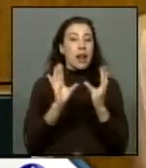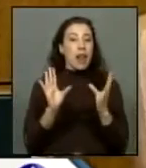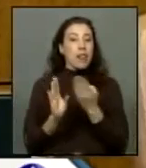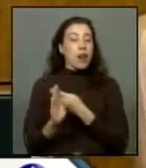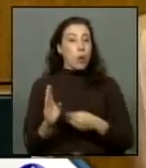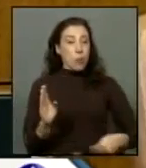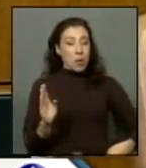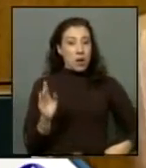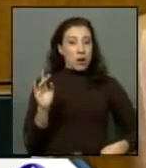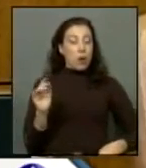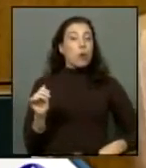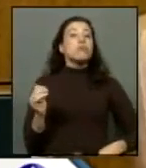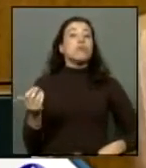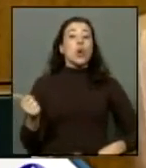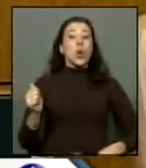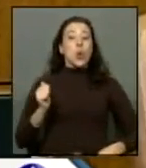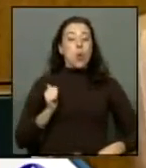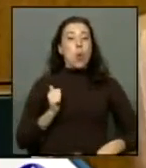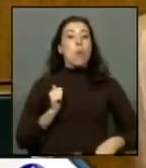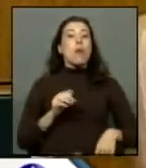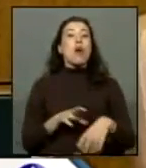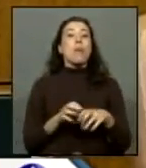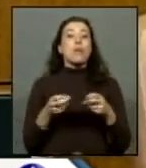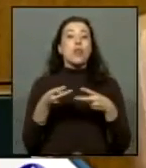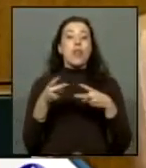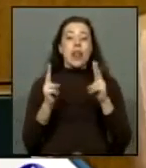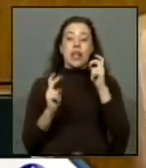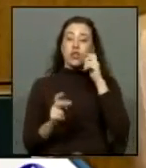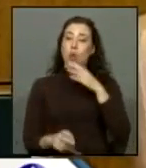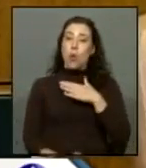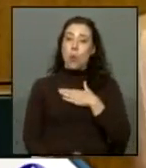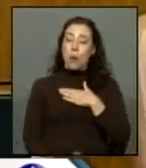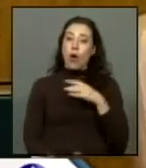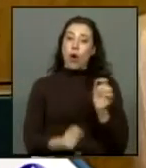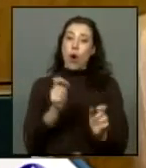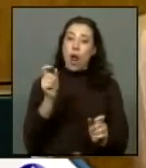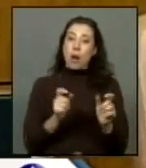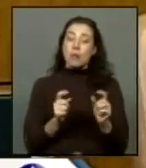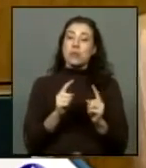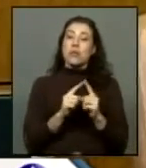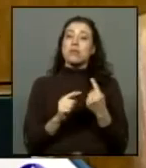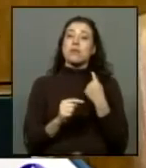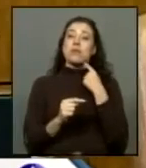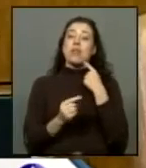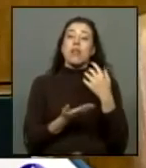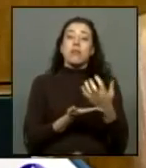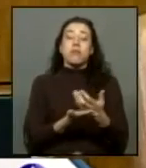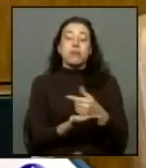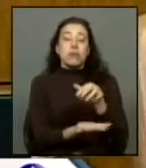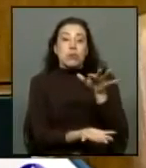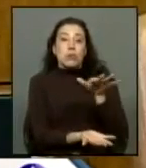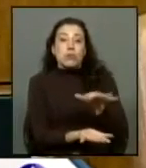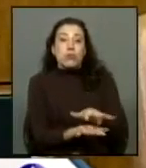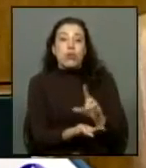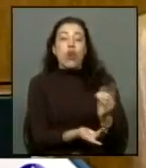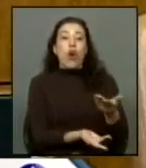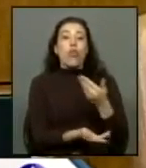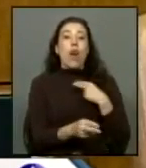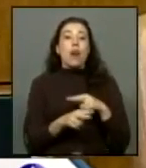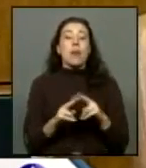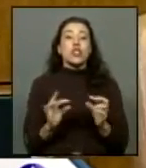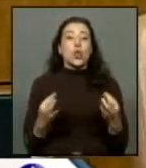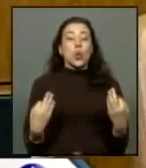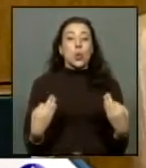presidenta cumple su compromiso con los derechos humanos con aquellos que han visto menguados sus recursos al no recibir una reparación